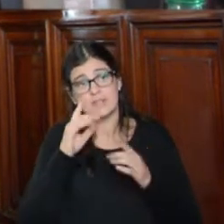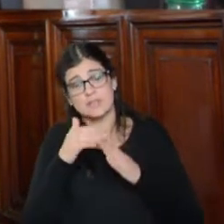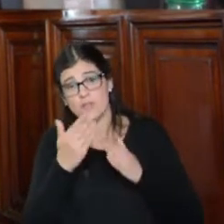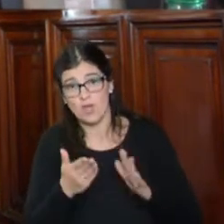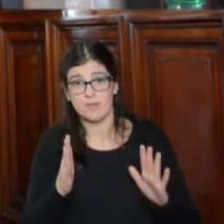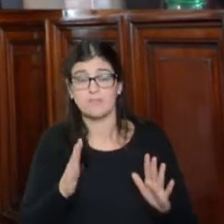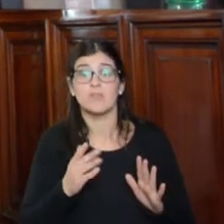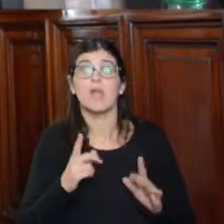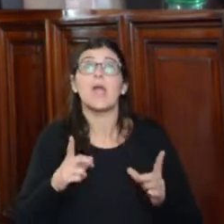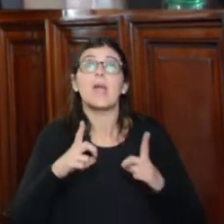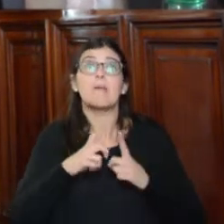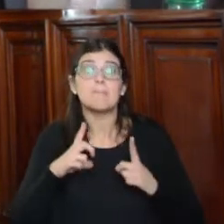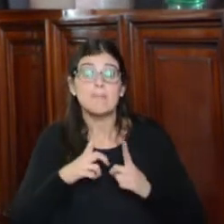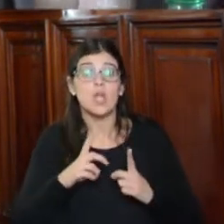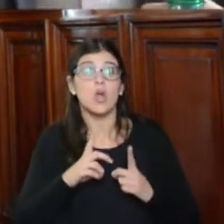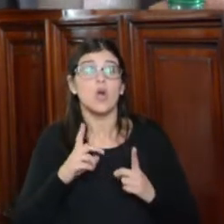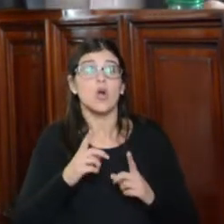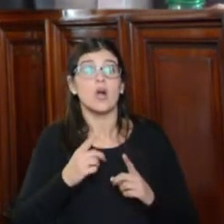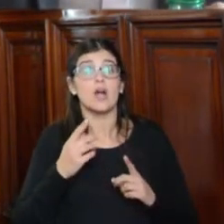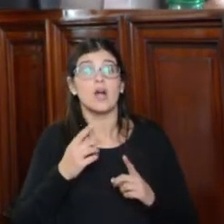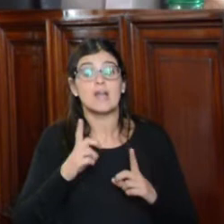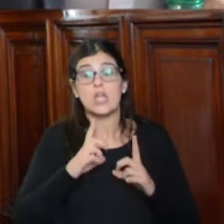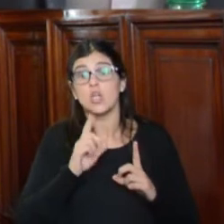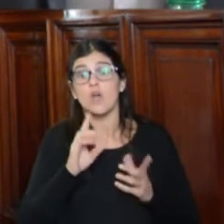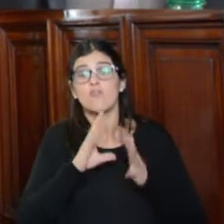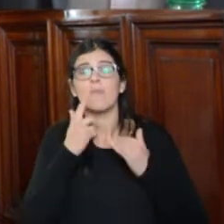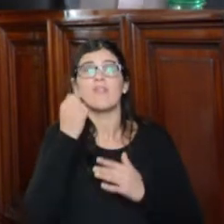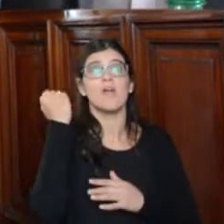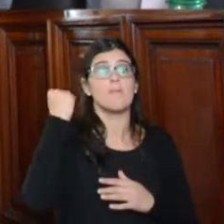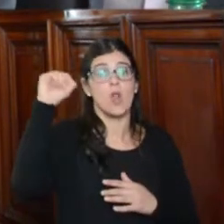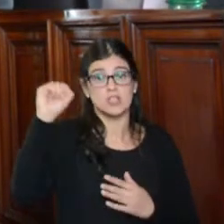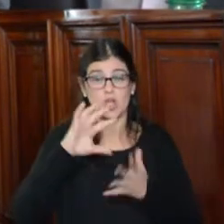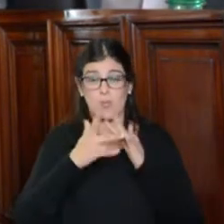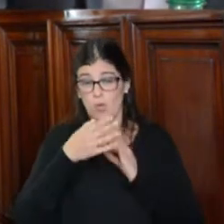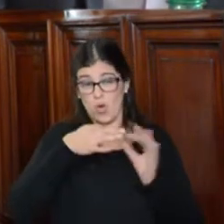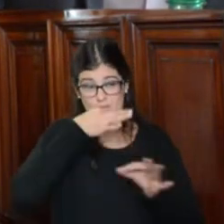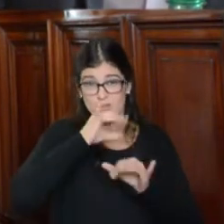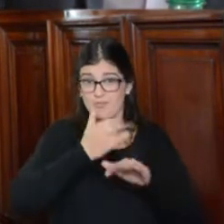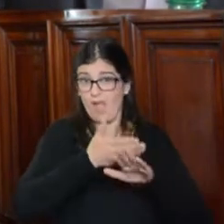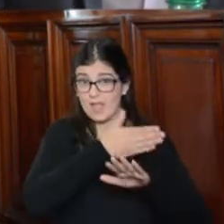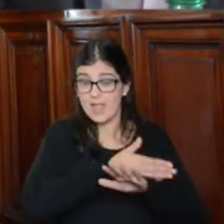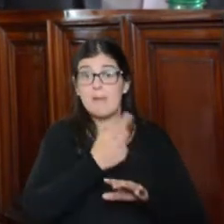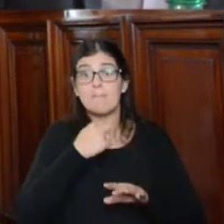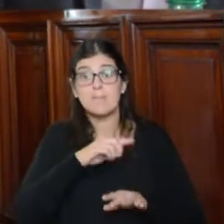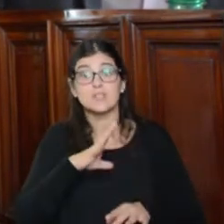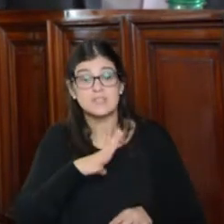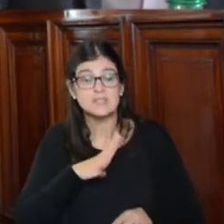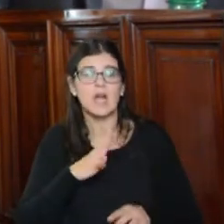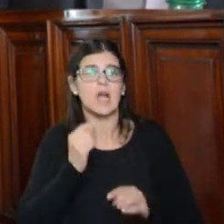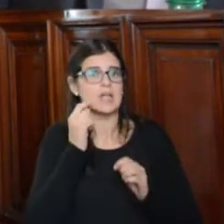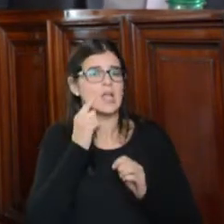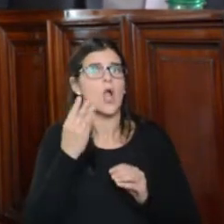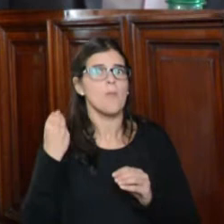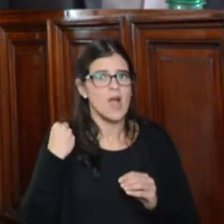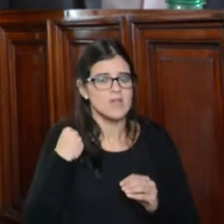Espero, no es cierto, no creo, espero que no sean patrones de violación, como usted ha mencionado, pero sí hay señales de alarma,